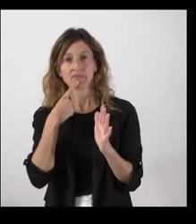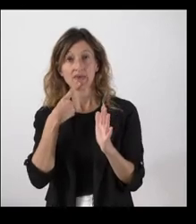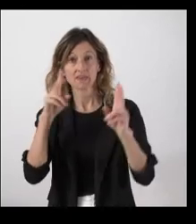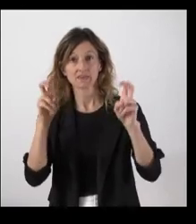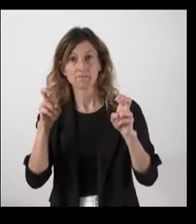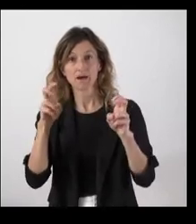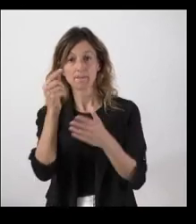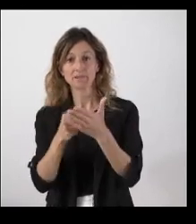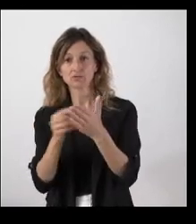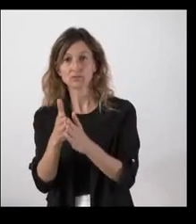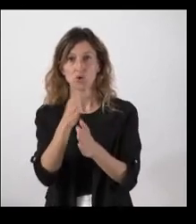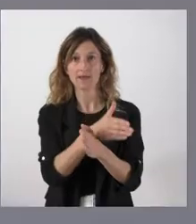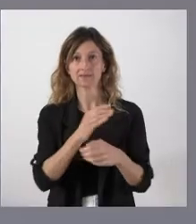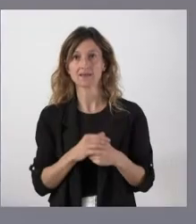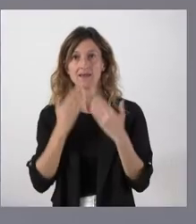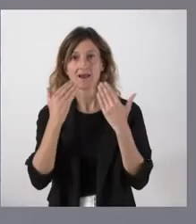presupuesto. Muchas gracias.